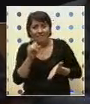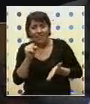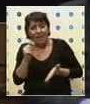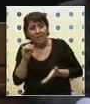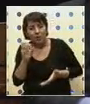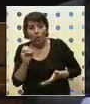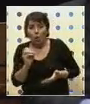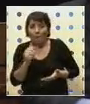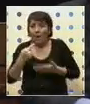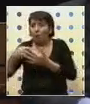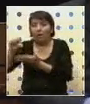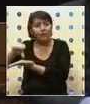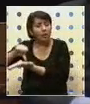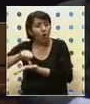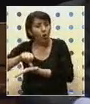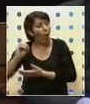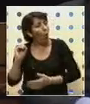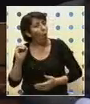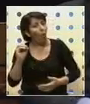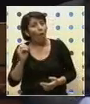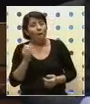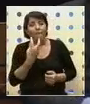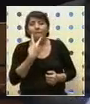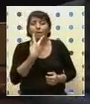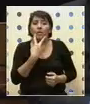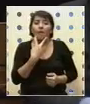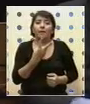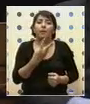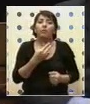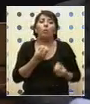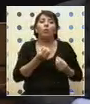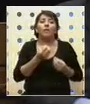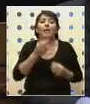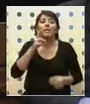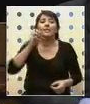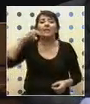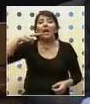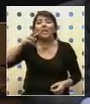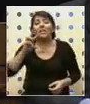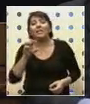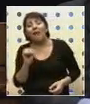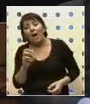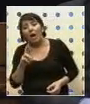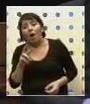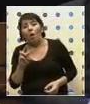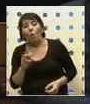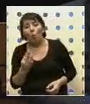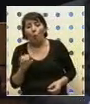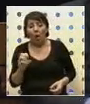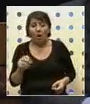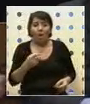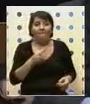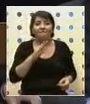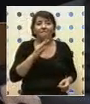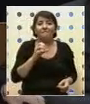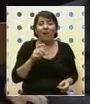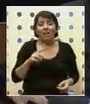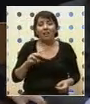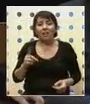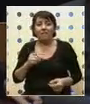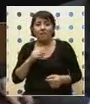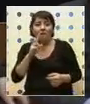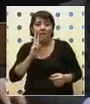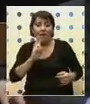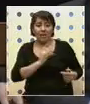o se van a preocupar de la calidad del aire de Rancagua, de Valdivia, de Osorno o de tantas otras ciudades. Sería